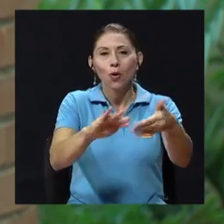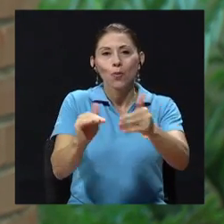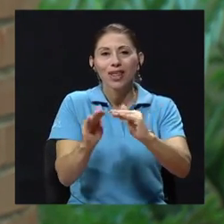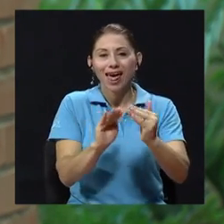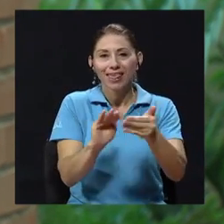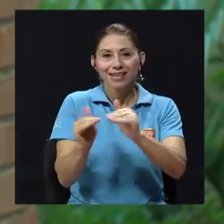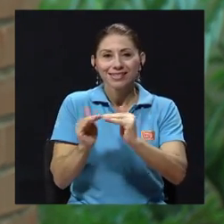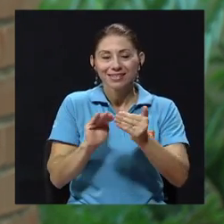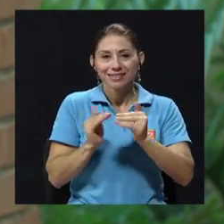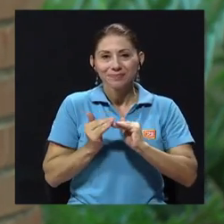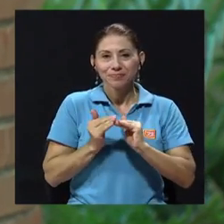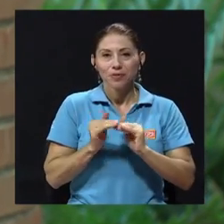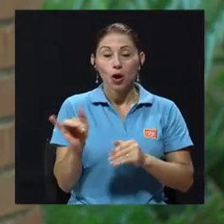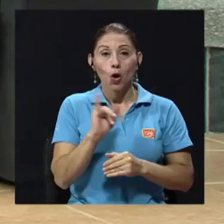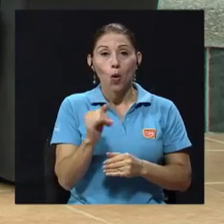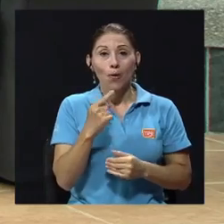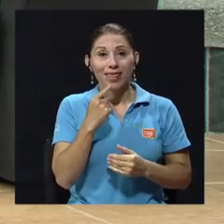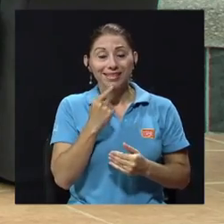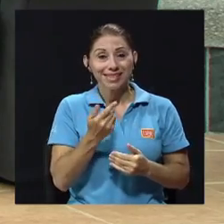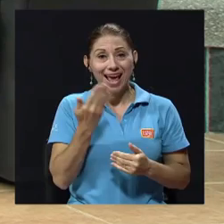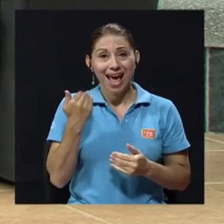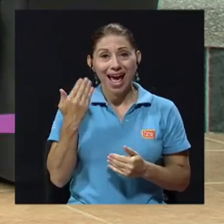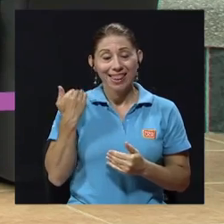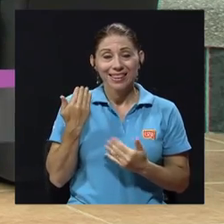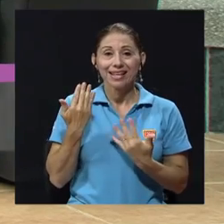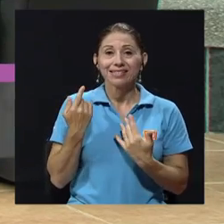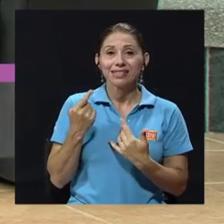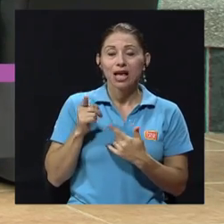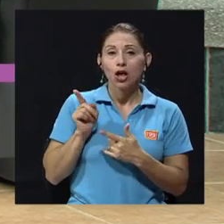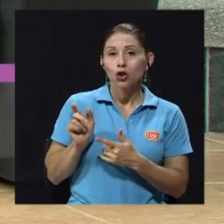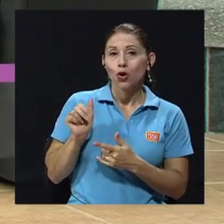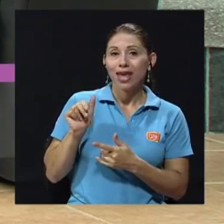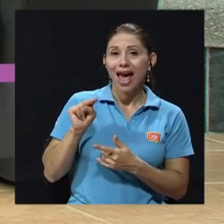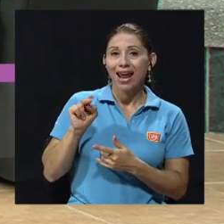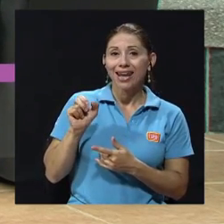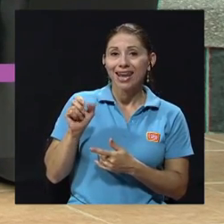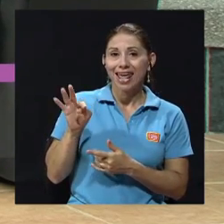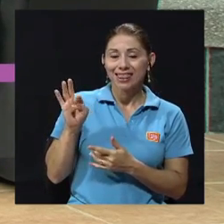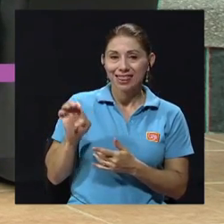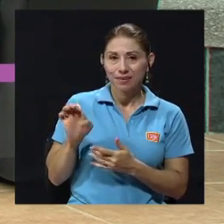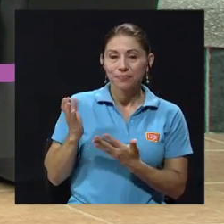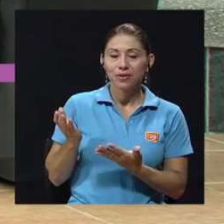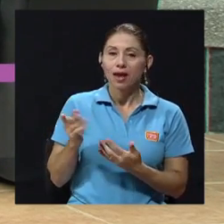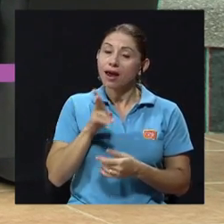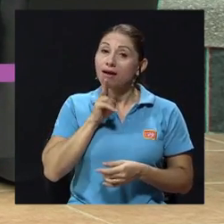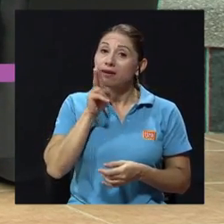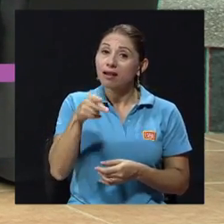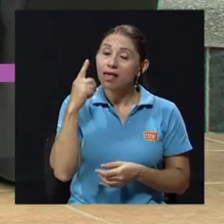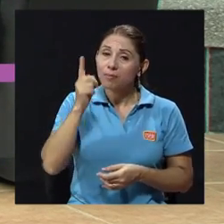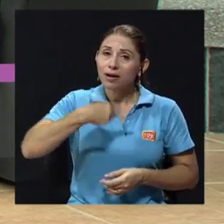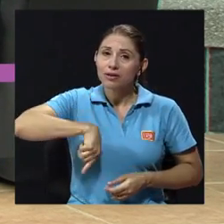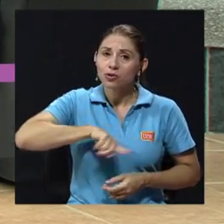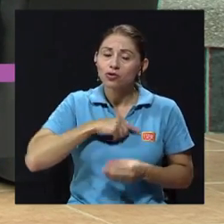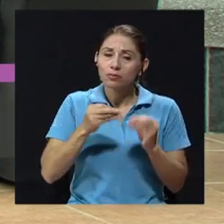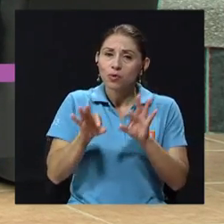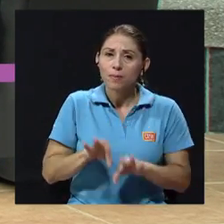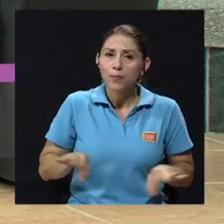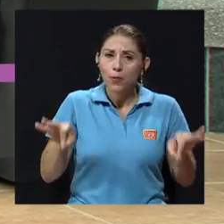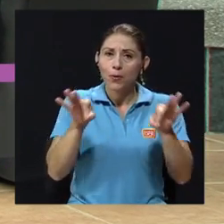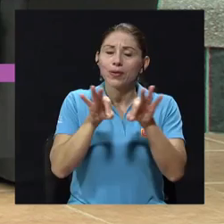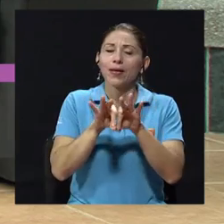Como estaba diciendo doña Anette, en realidad para nosotros es muy importante